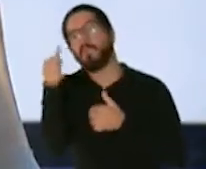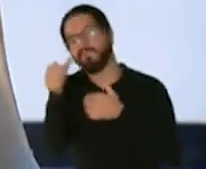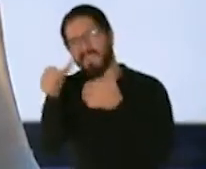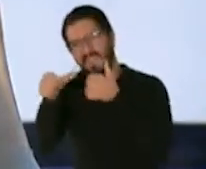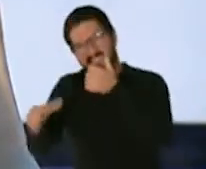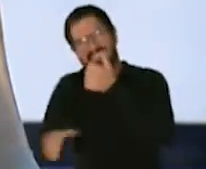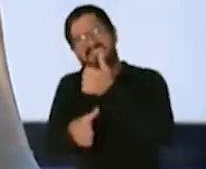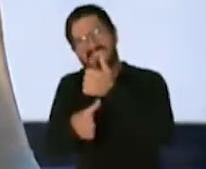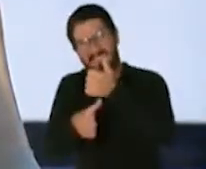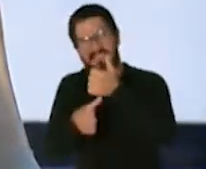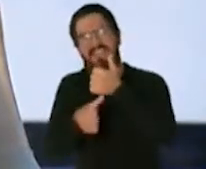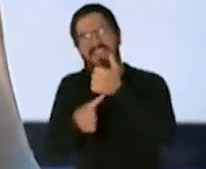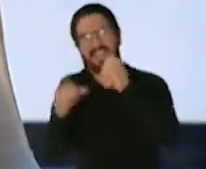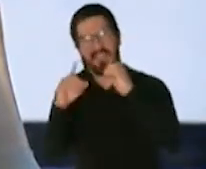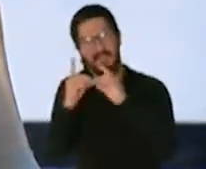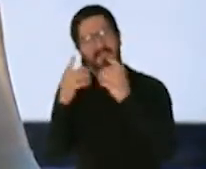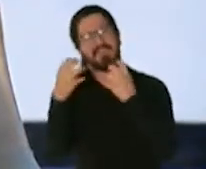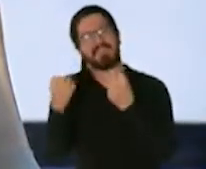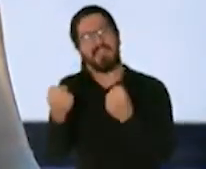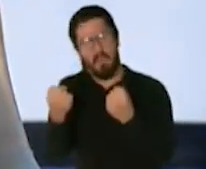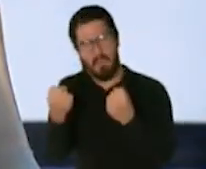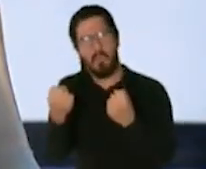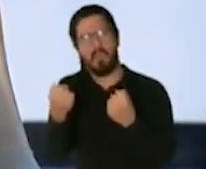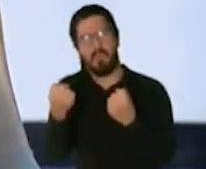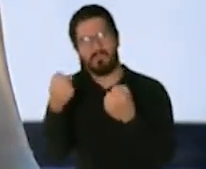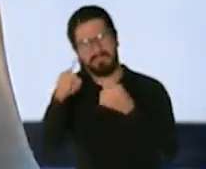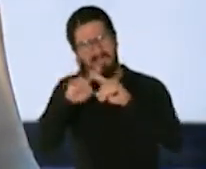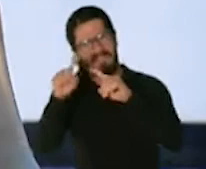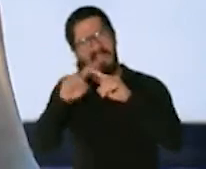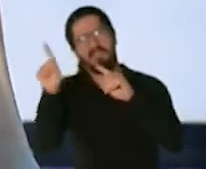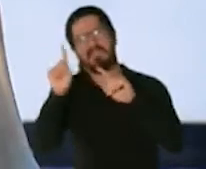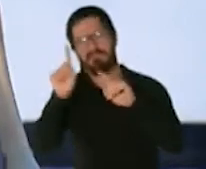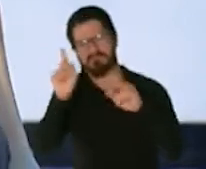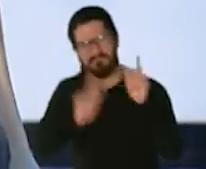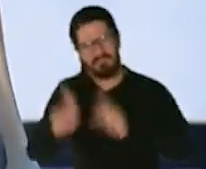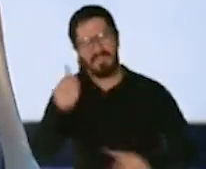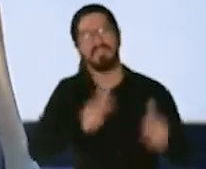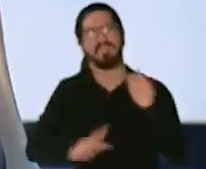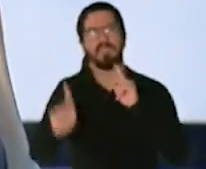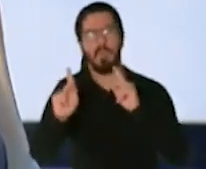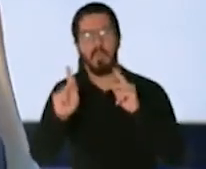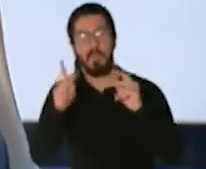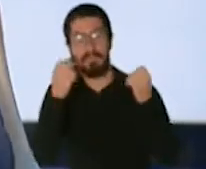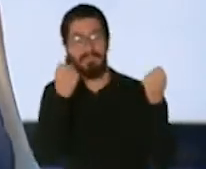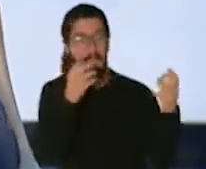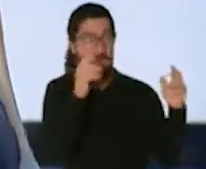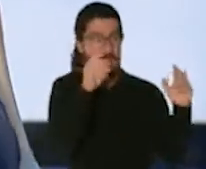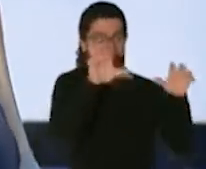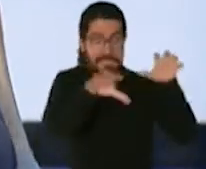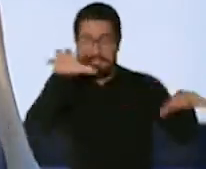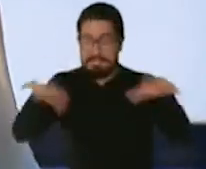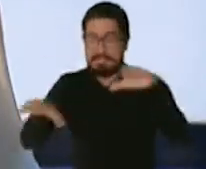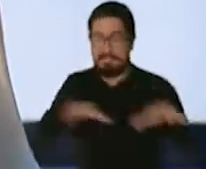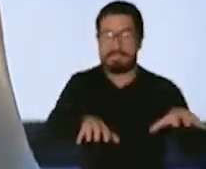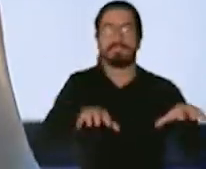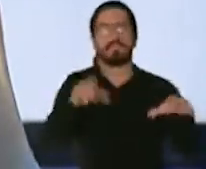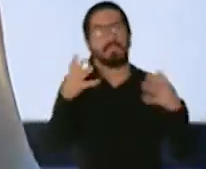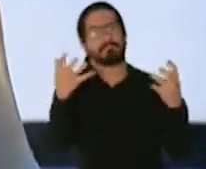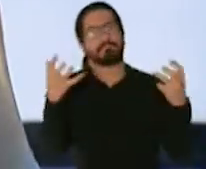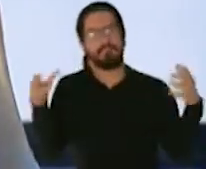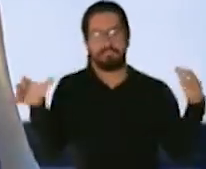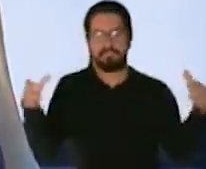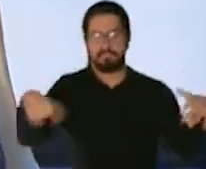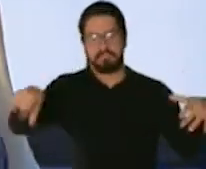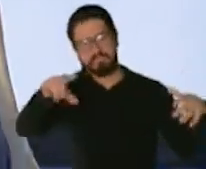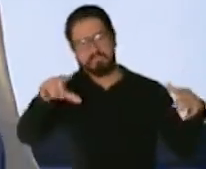extraordinaria o sea y un montón de personas que ciertamente lo que yo quiero es organizarlo y tener las mejores mentes en